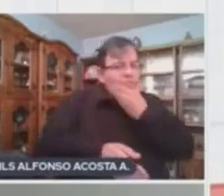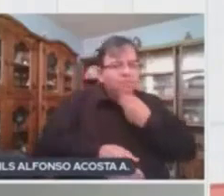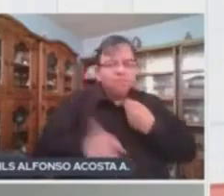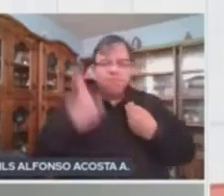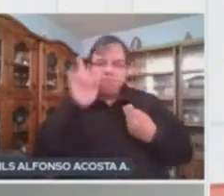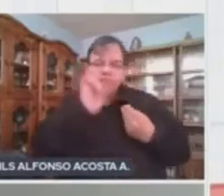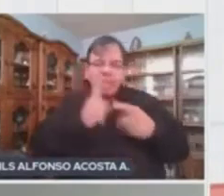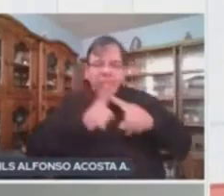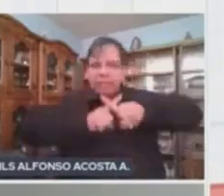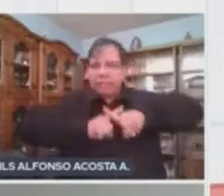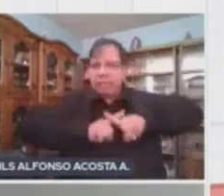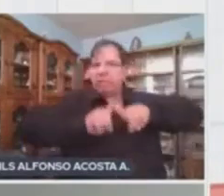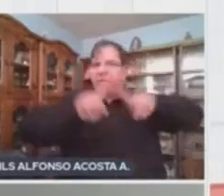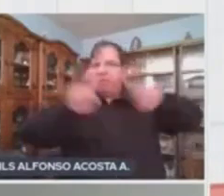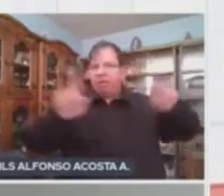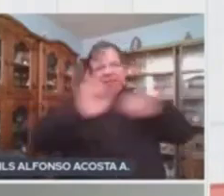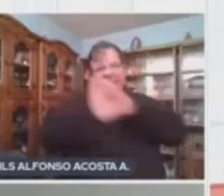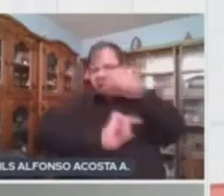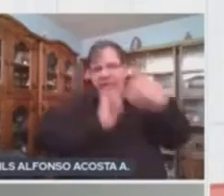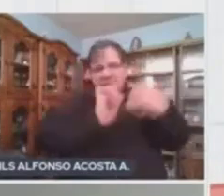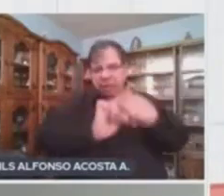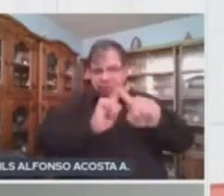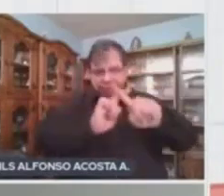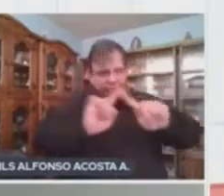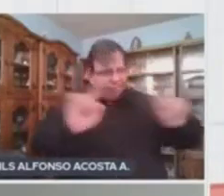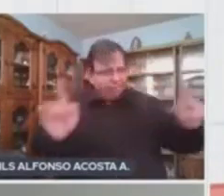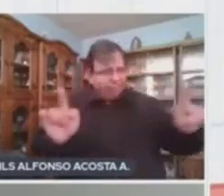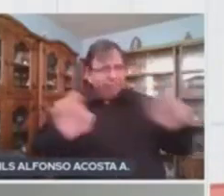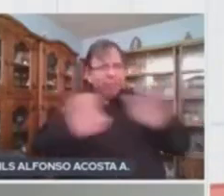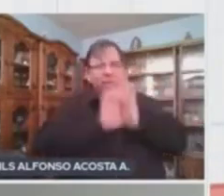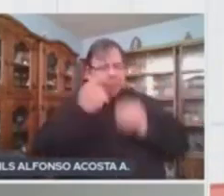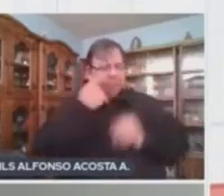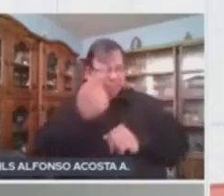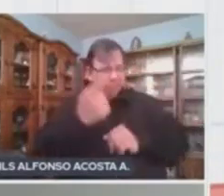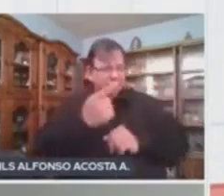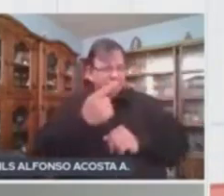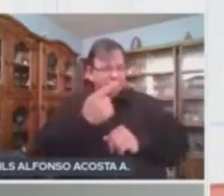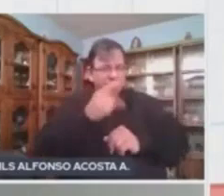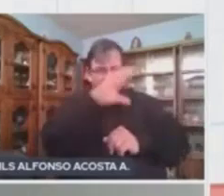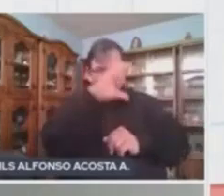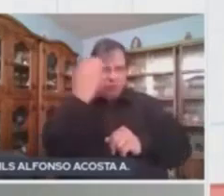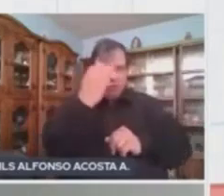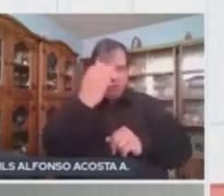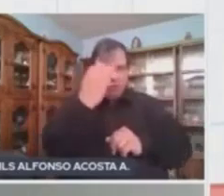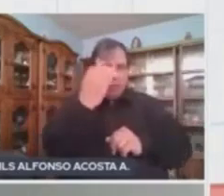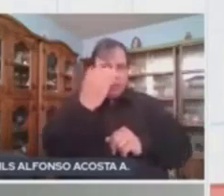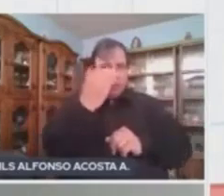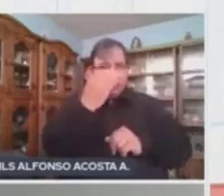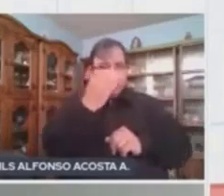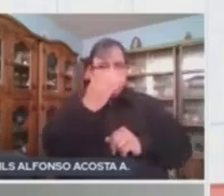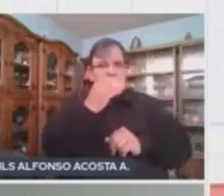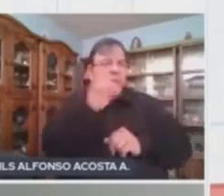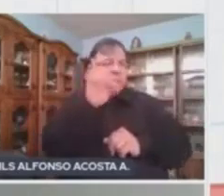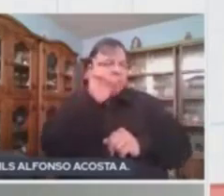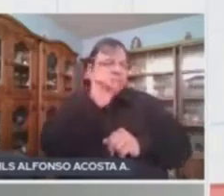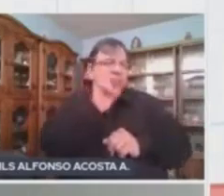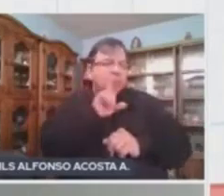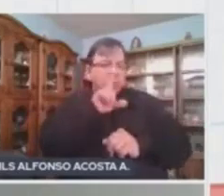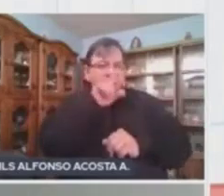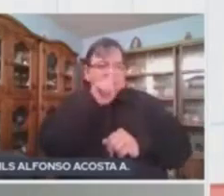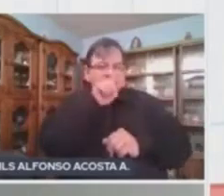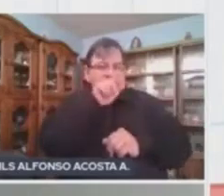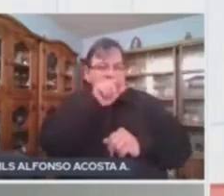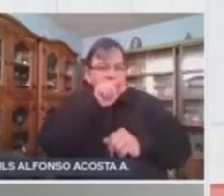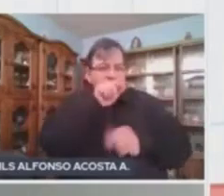los machos y las hembras de algunas especies. Por ejemplo, aquí podemos ver que la gallina es más pequeña que el